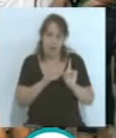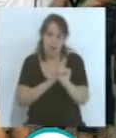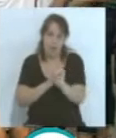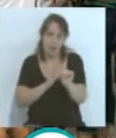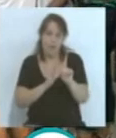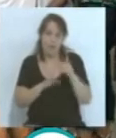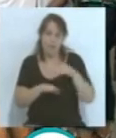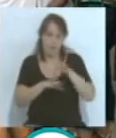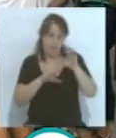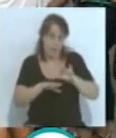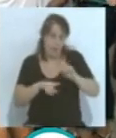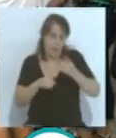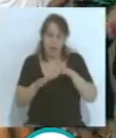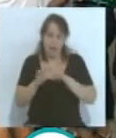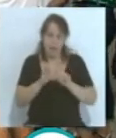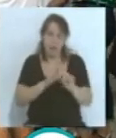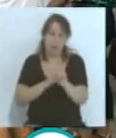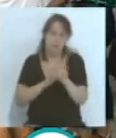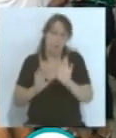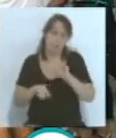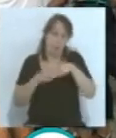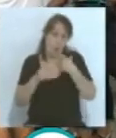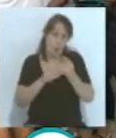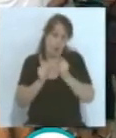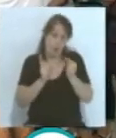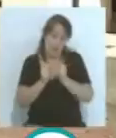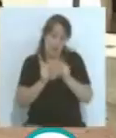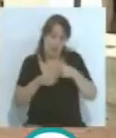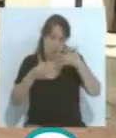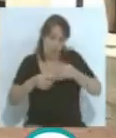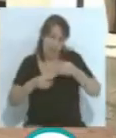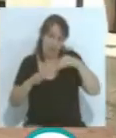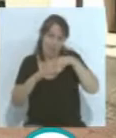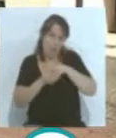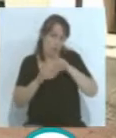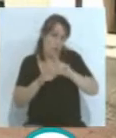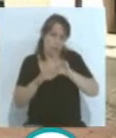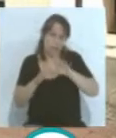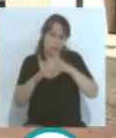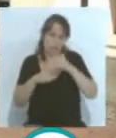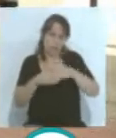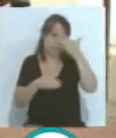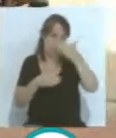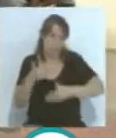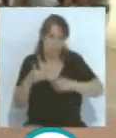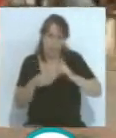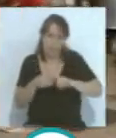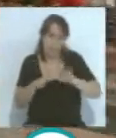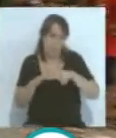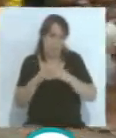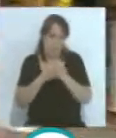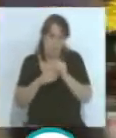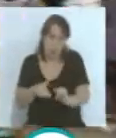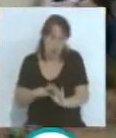primeros aficionados, después, claro, por la distancia de seguridad no podían estar adentro, dentro había un aforo máximo con lo cual se